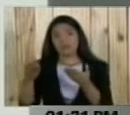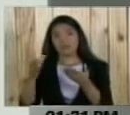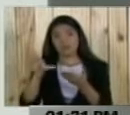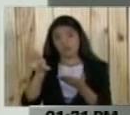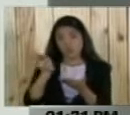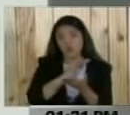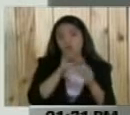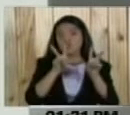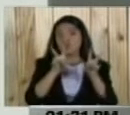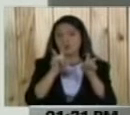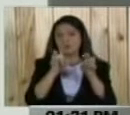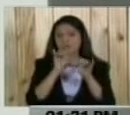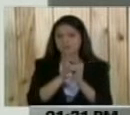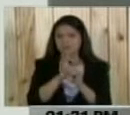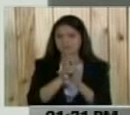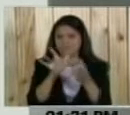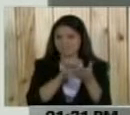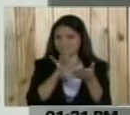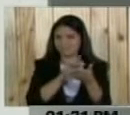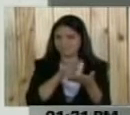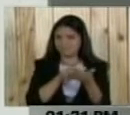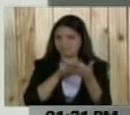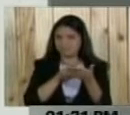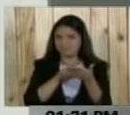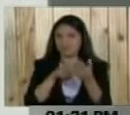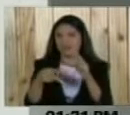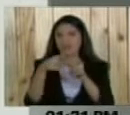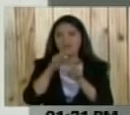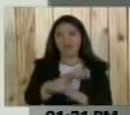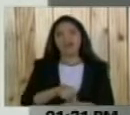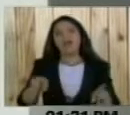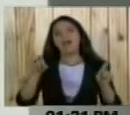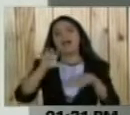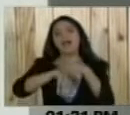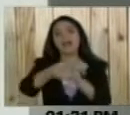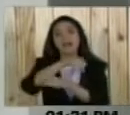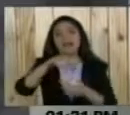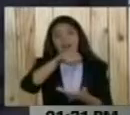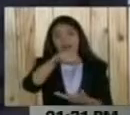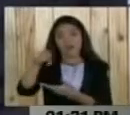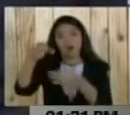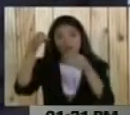nueva edición en su versión digital desde la cuenta arroba CLAP oficial.